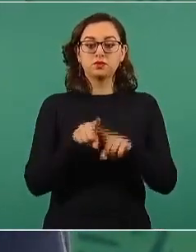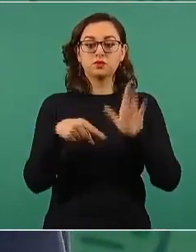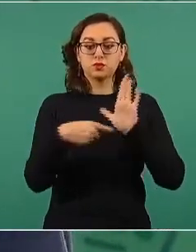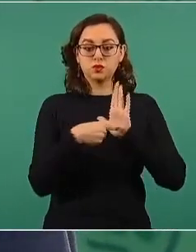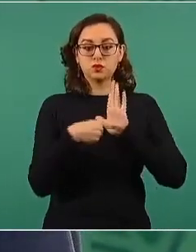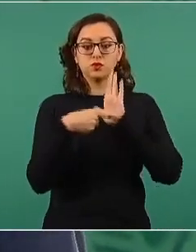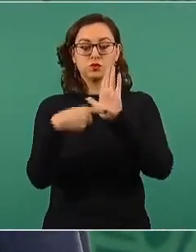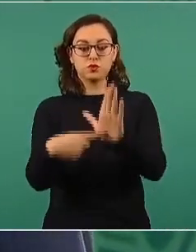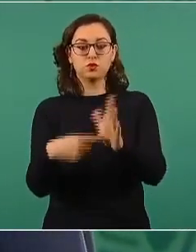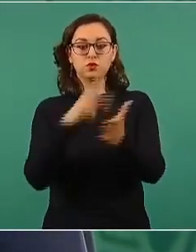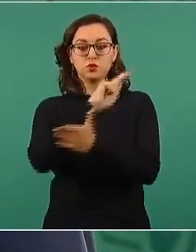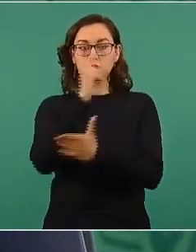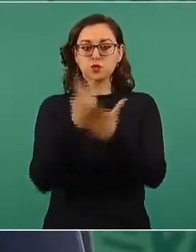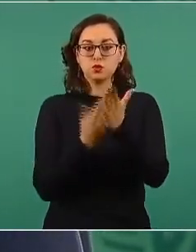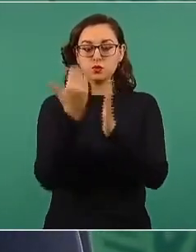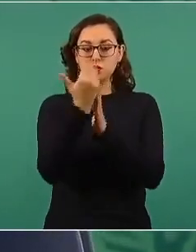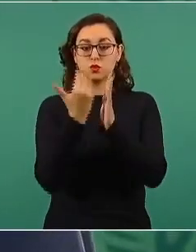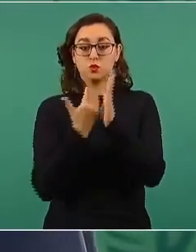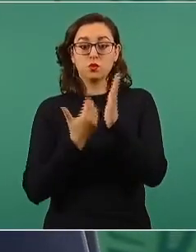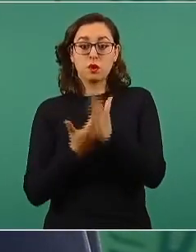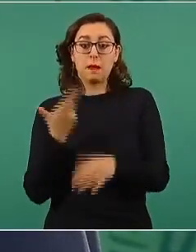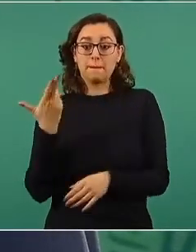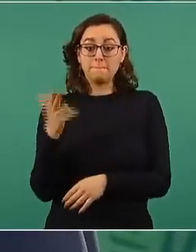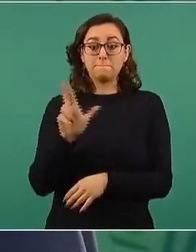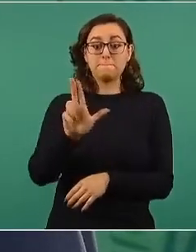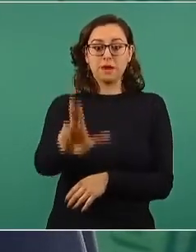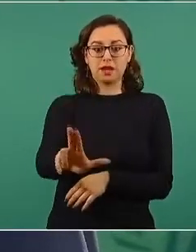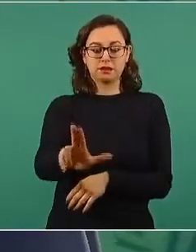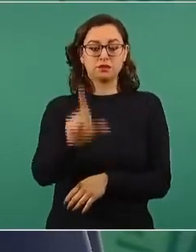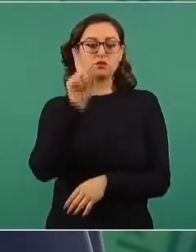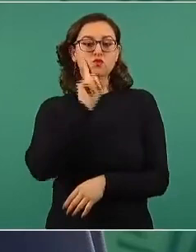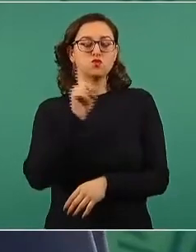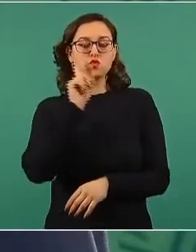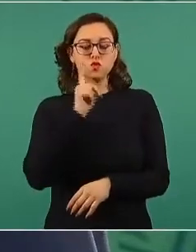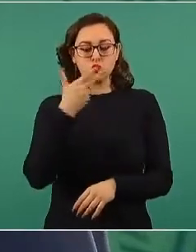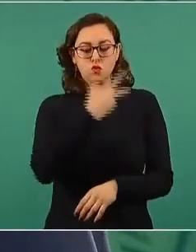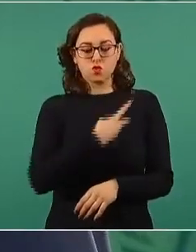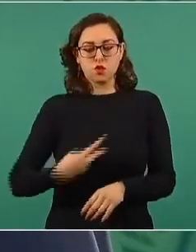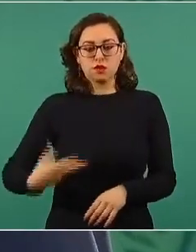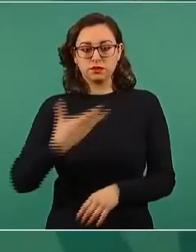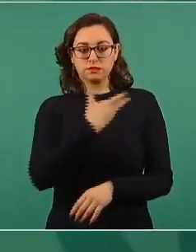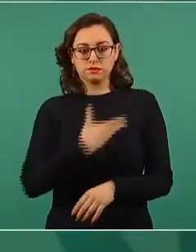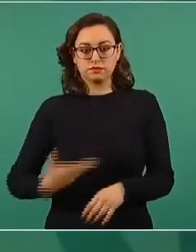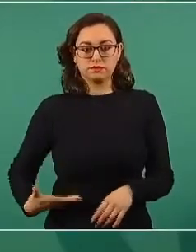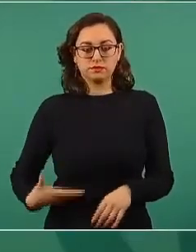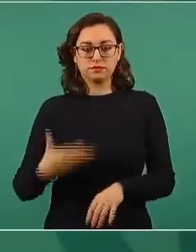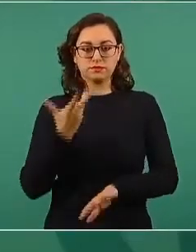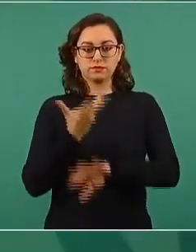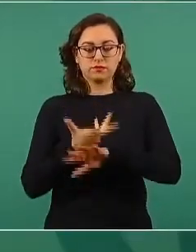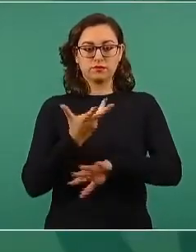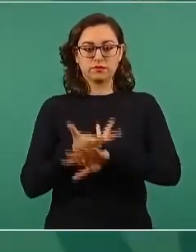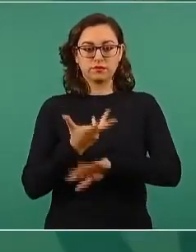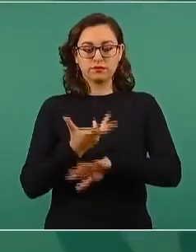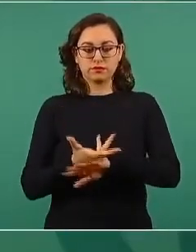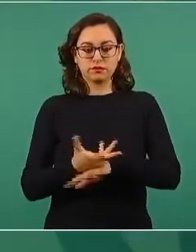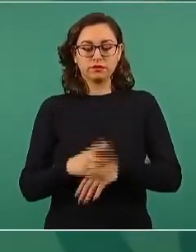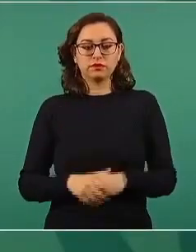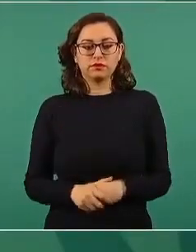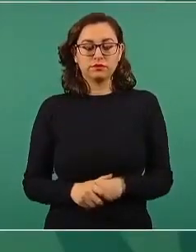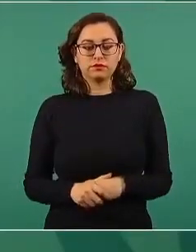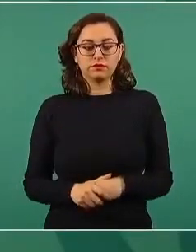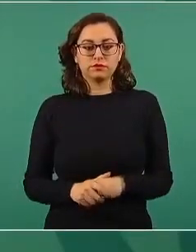visita del martes próximo de la vicepresidenta de Estados Unidos. Entonces, vamos a dejar la palabra